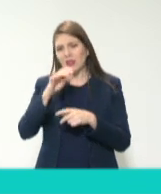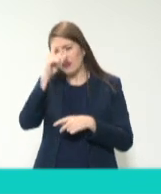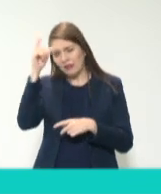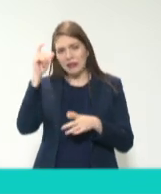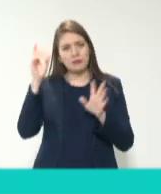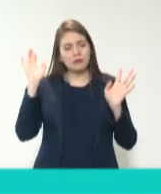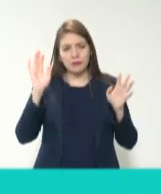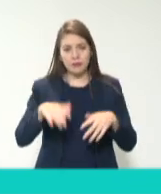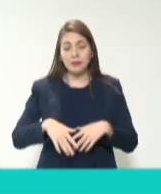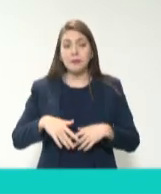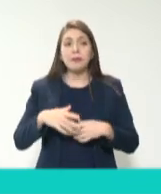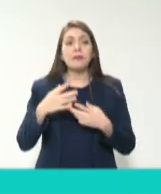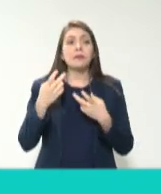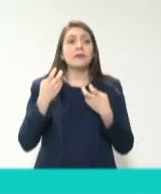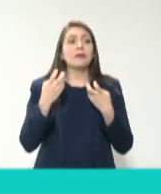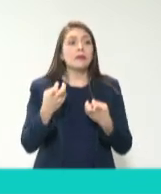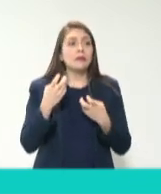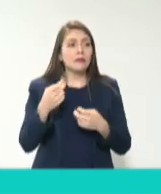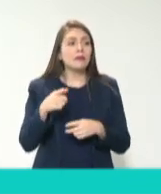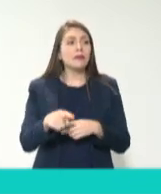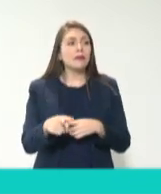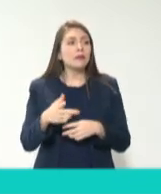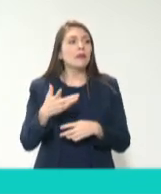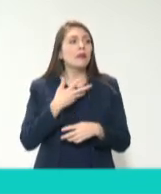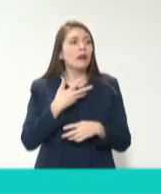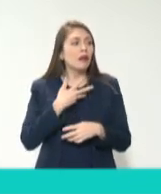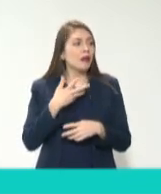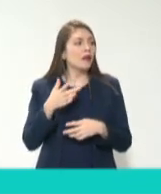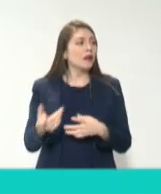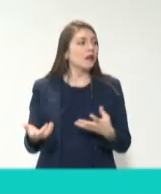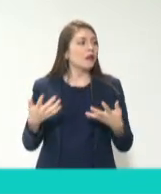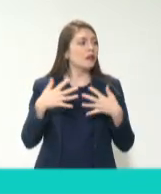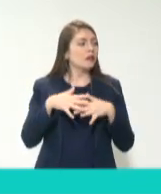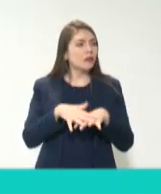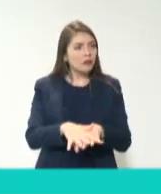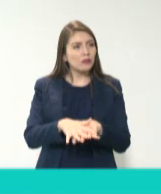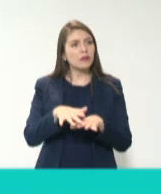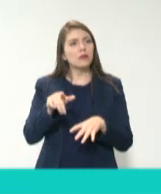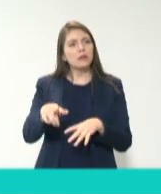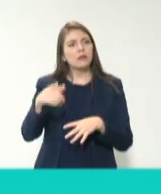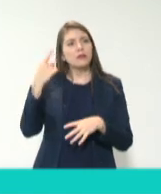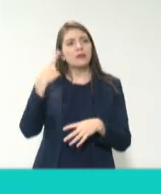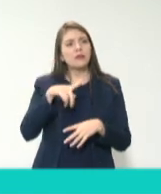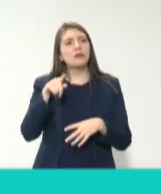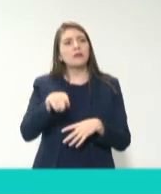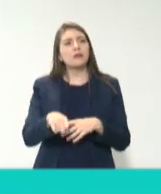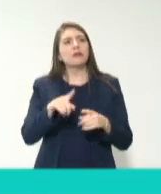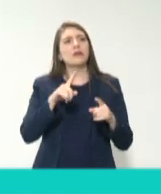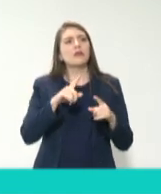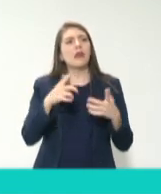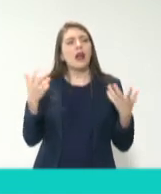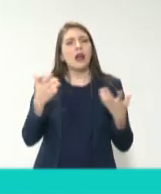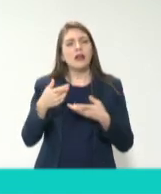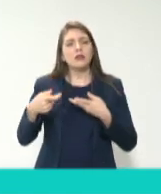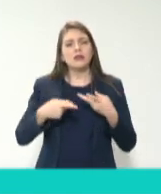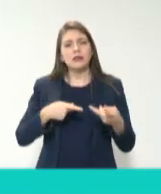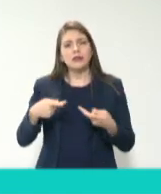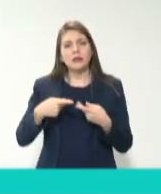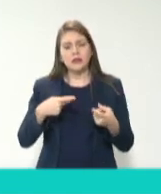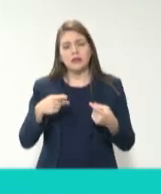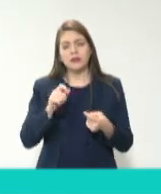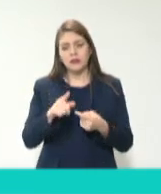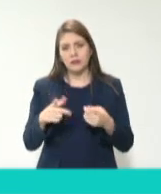En fin, creo que está bonitamente reflejada y complementaria en las formaciones, los